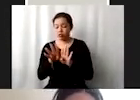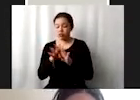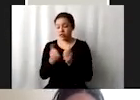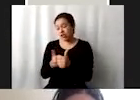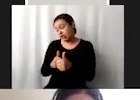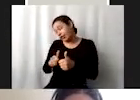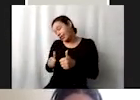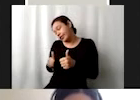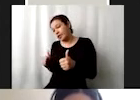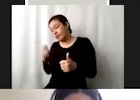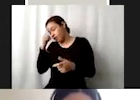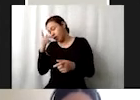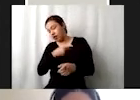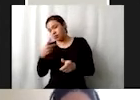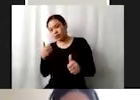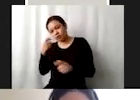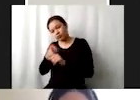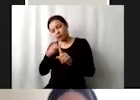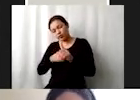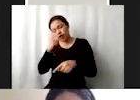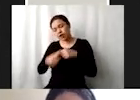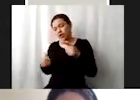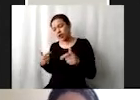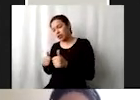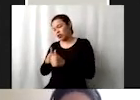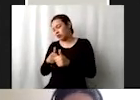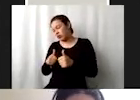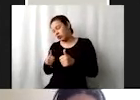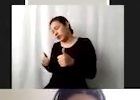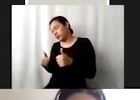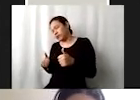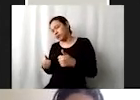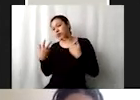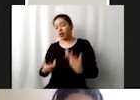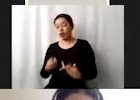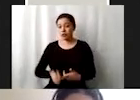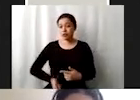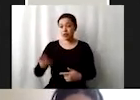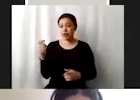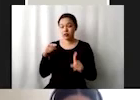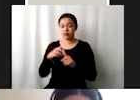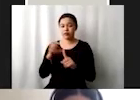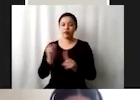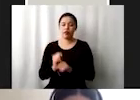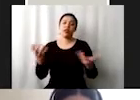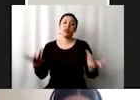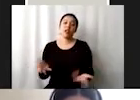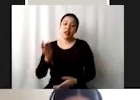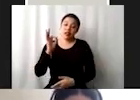en el tema de combate a la pobreza y pues bueno, es la primera meta digamos que se acepta